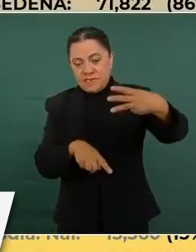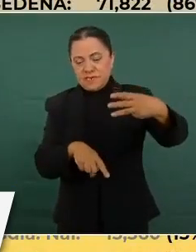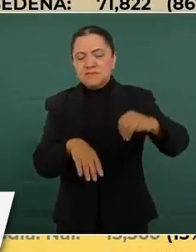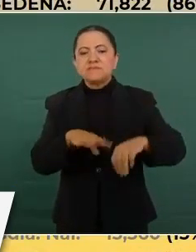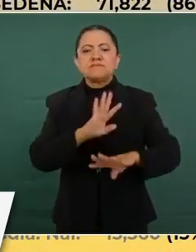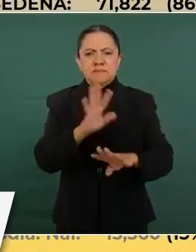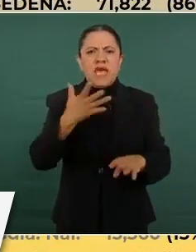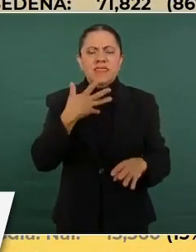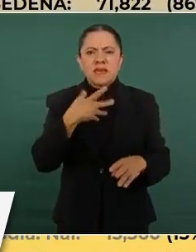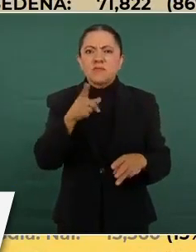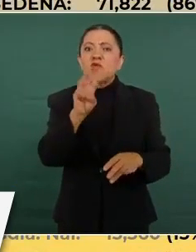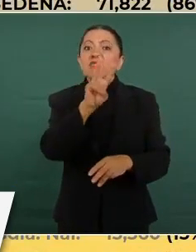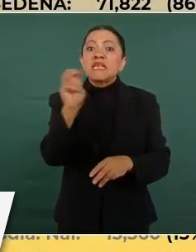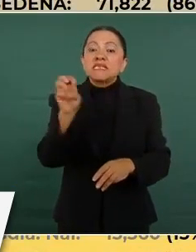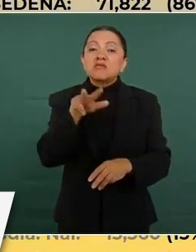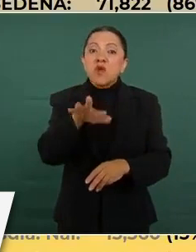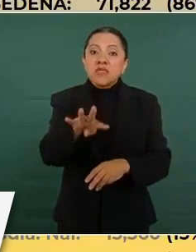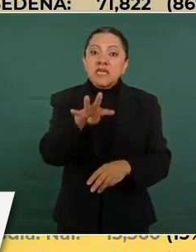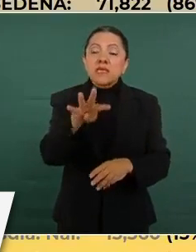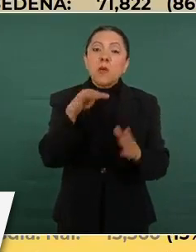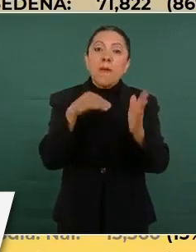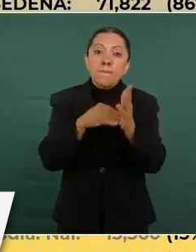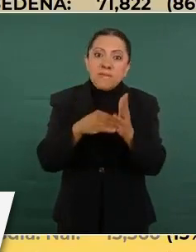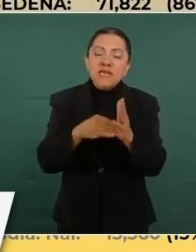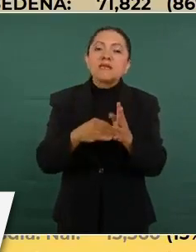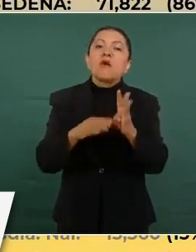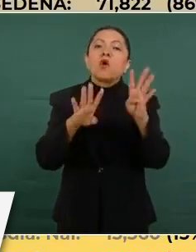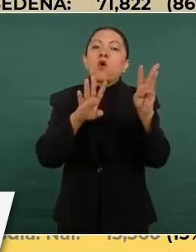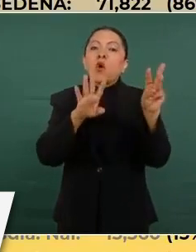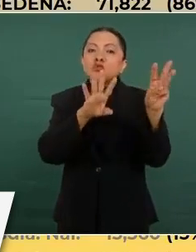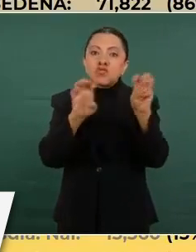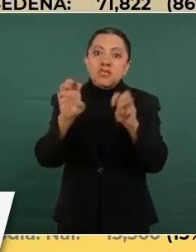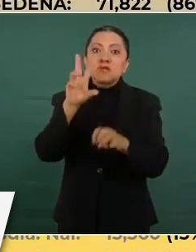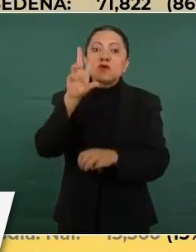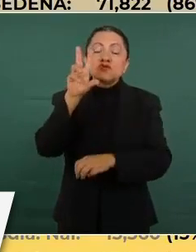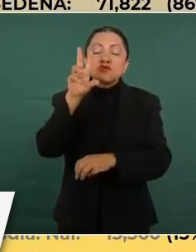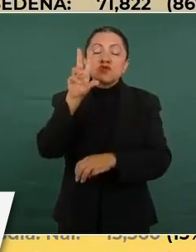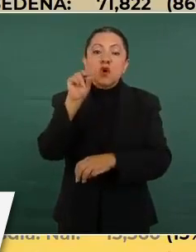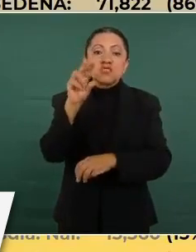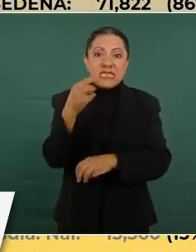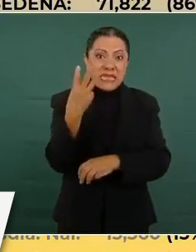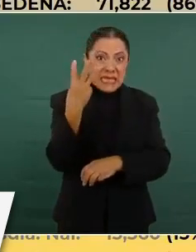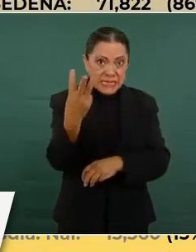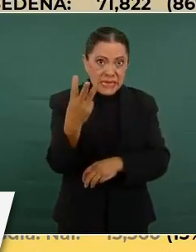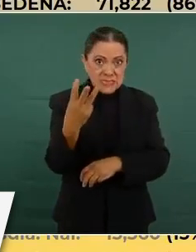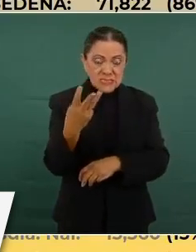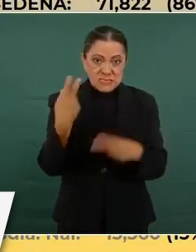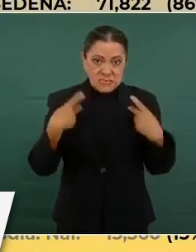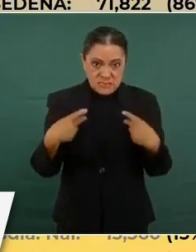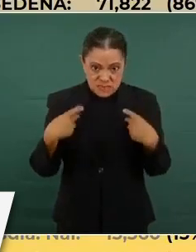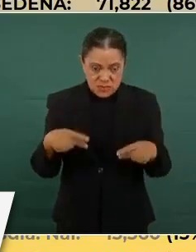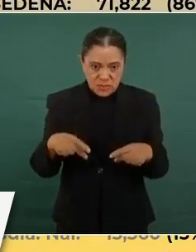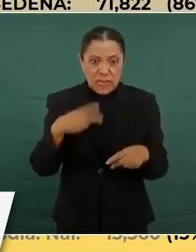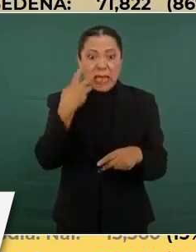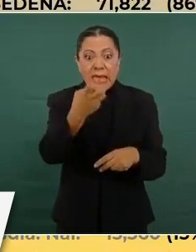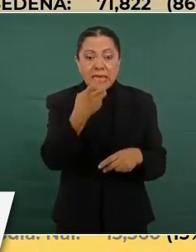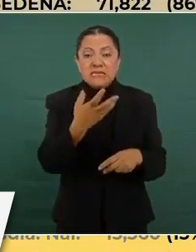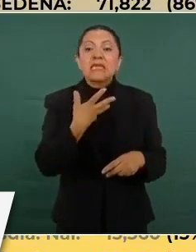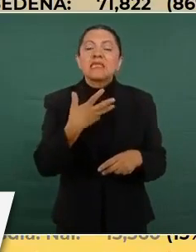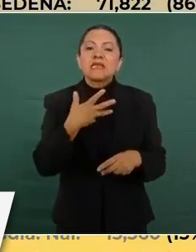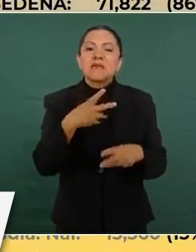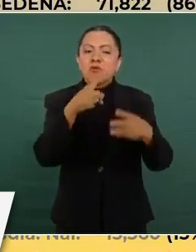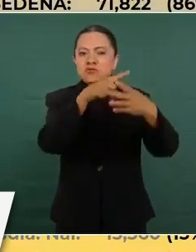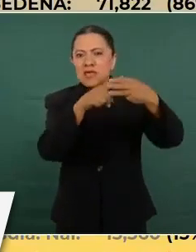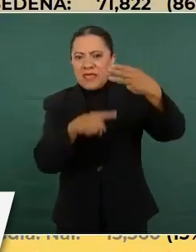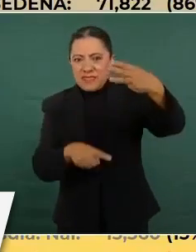319 mil 883 hombres. Después de este efectivo tenemos una fuerza operativa entre los tres